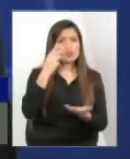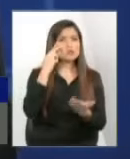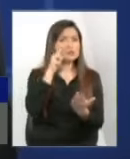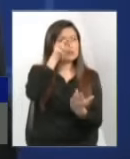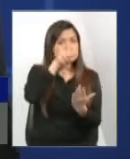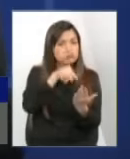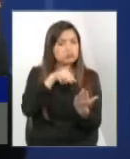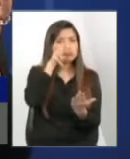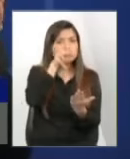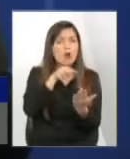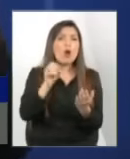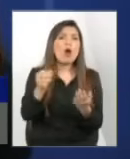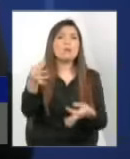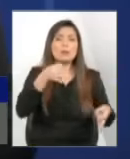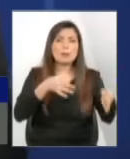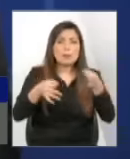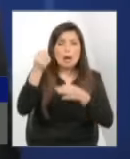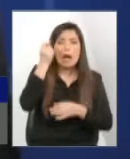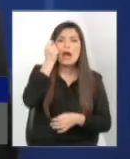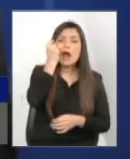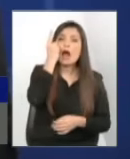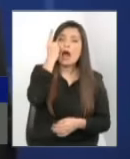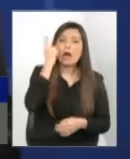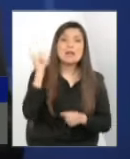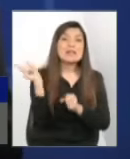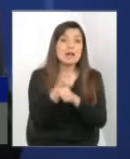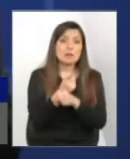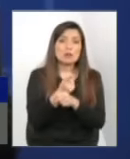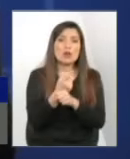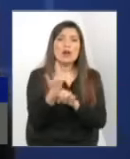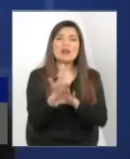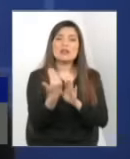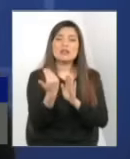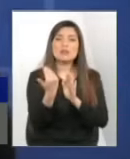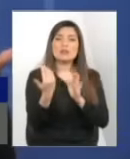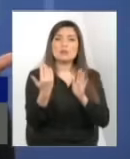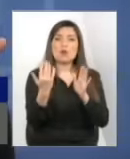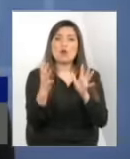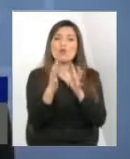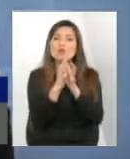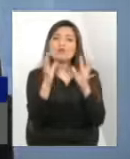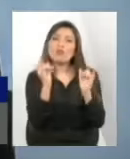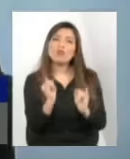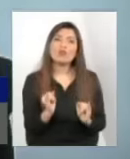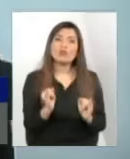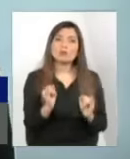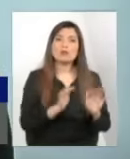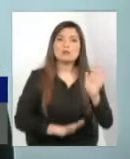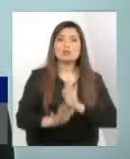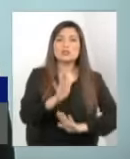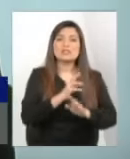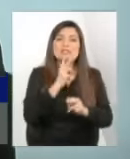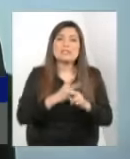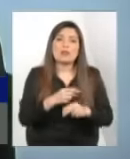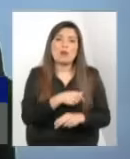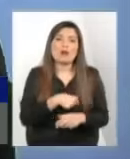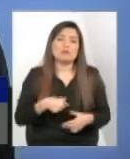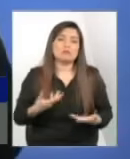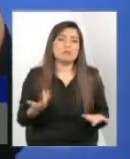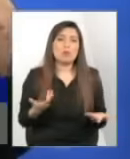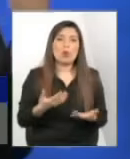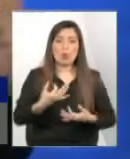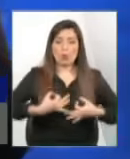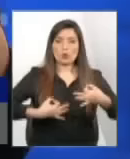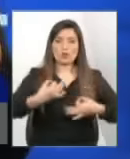inmediatamente acciona una medida, una manera de protegerlo que se llama en término